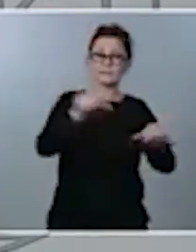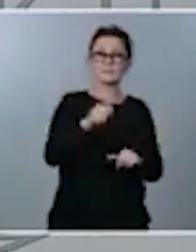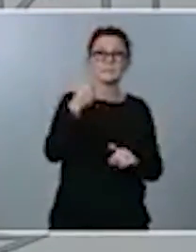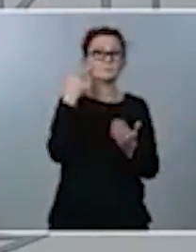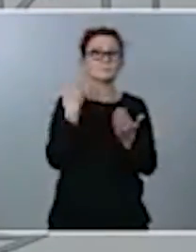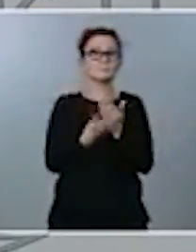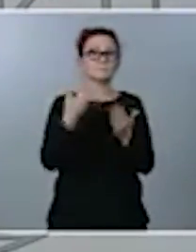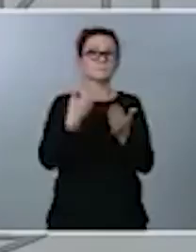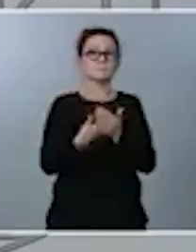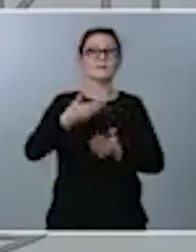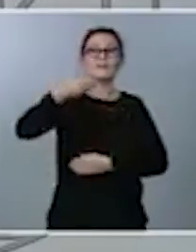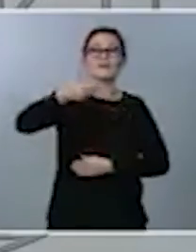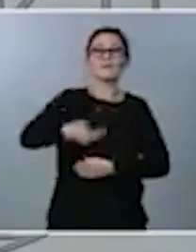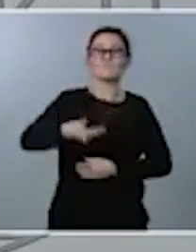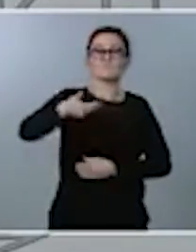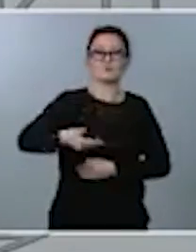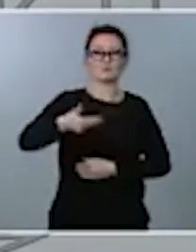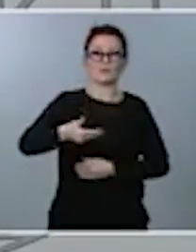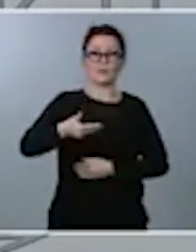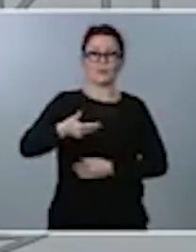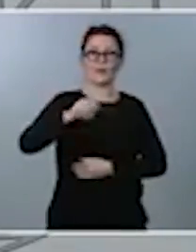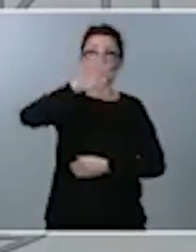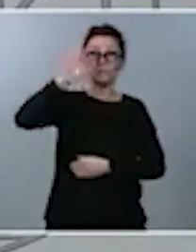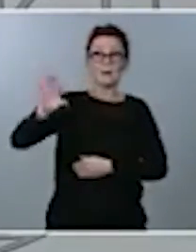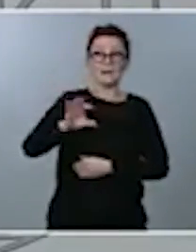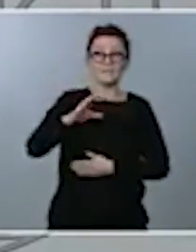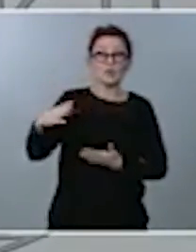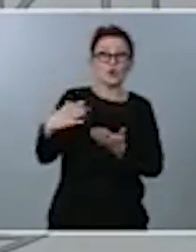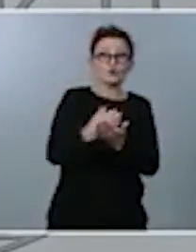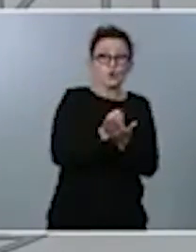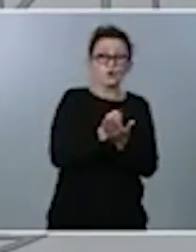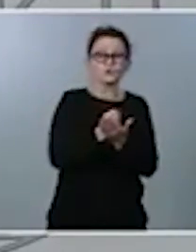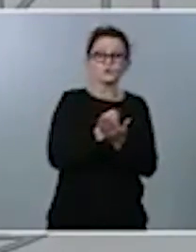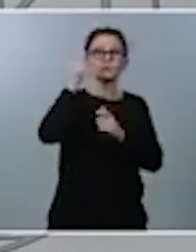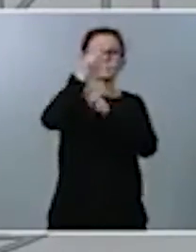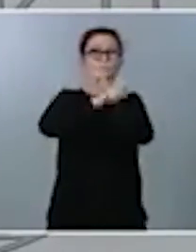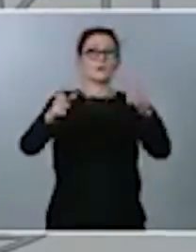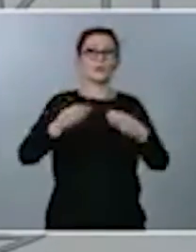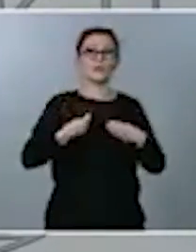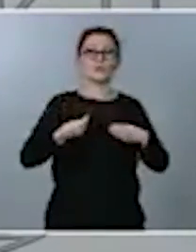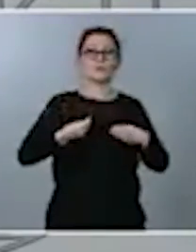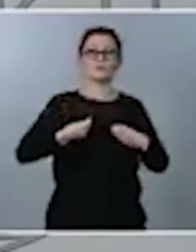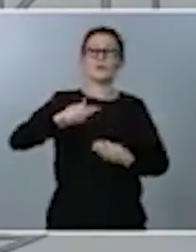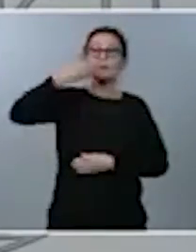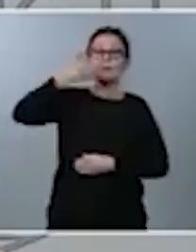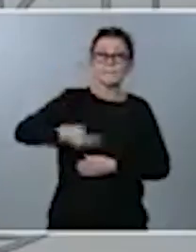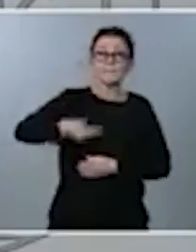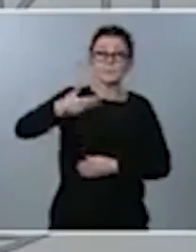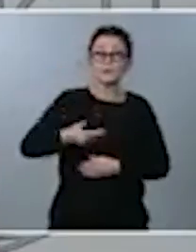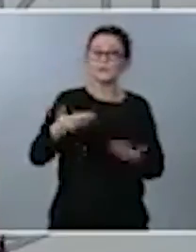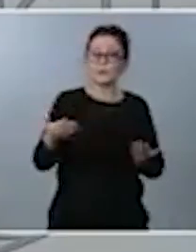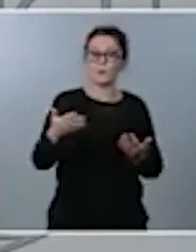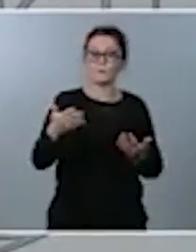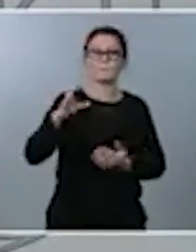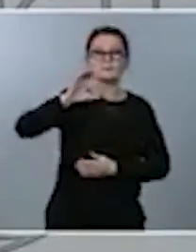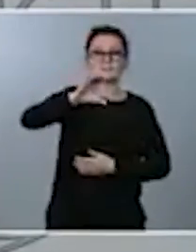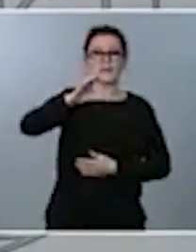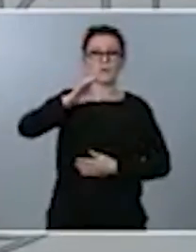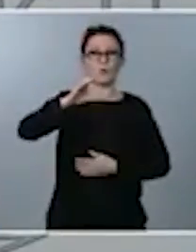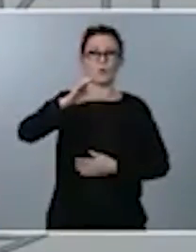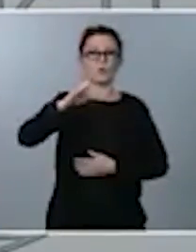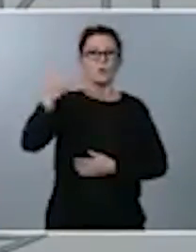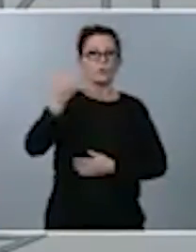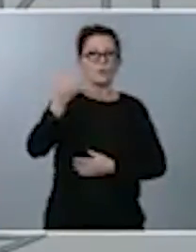que tienen todos los países, todos los ciudadanos, de contar con un Estado fuerte. El reto, ustedes